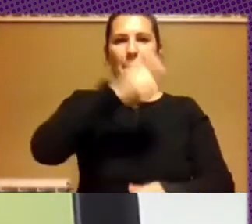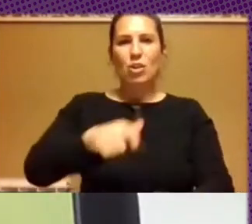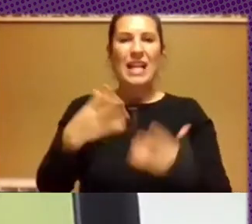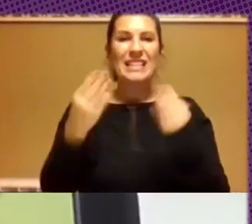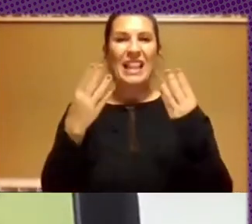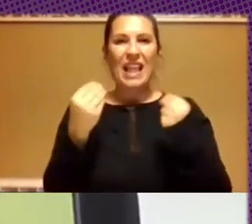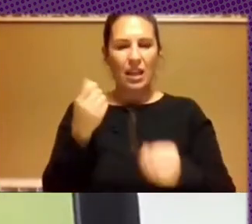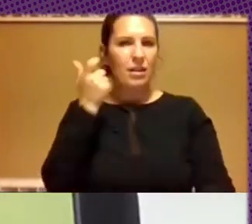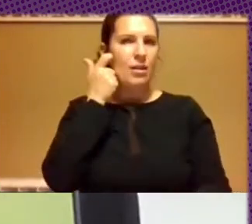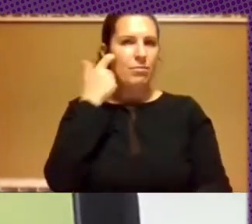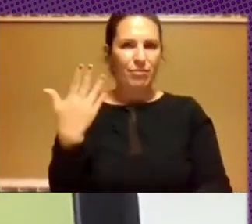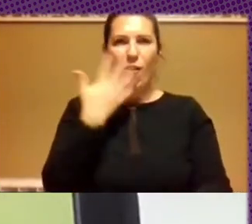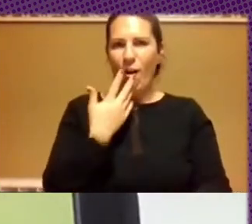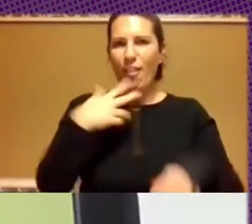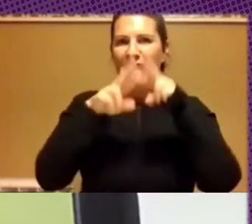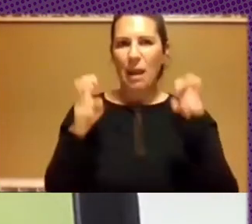y tan conocedora del tema.